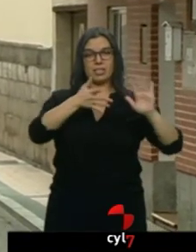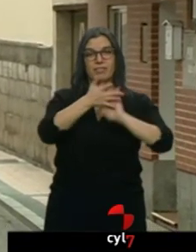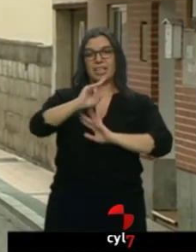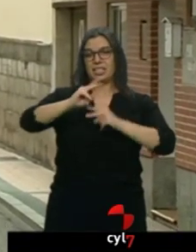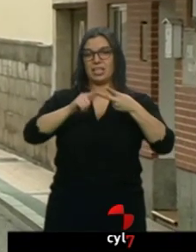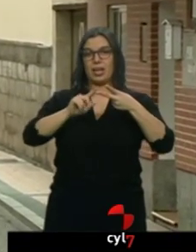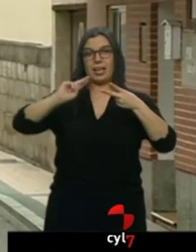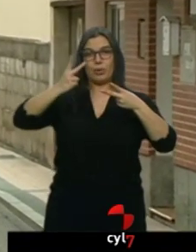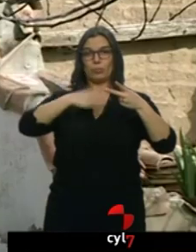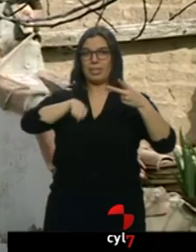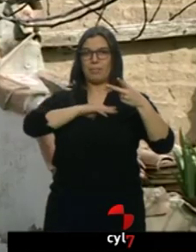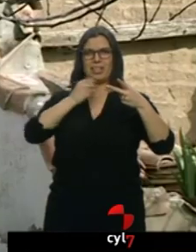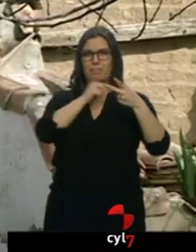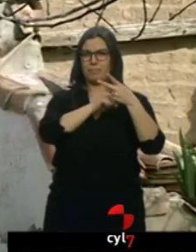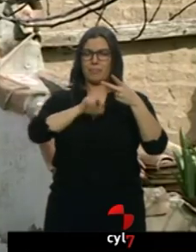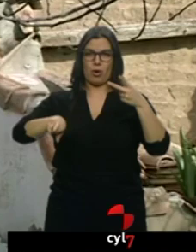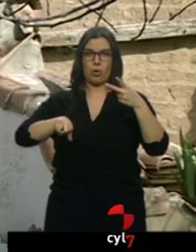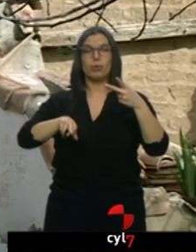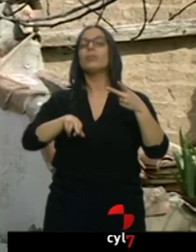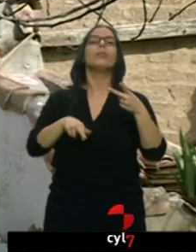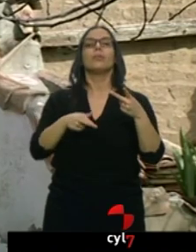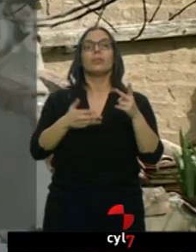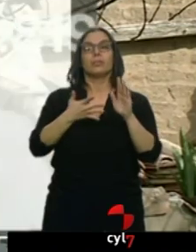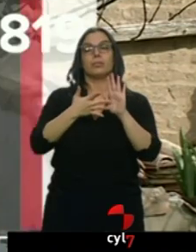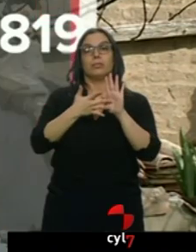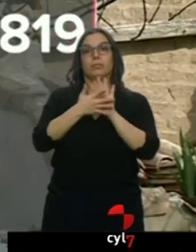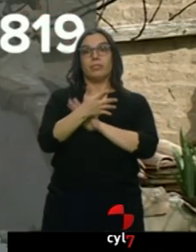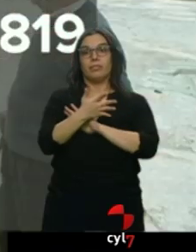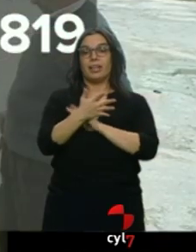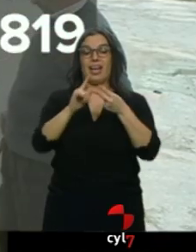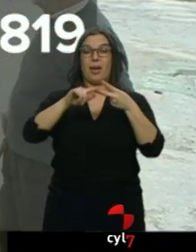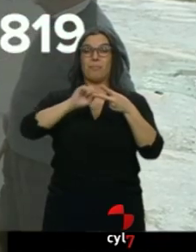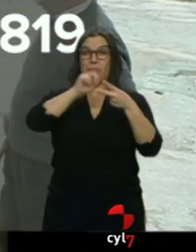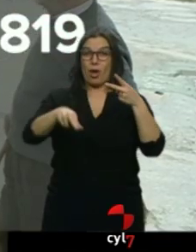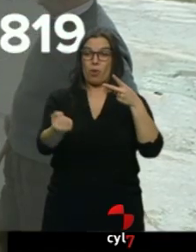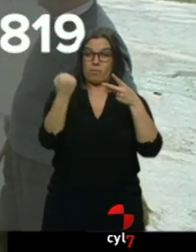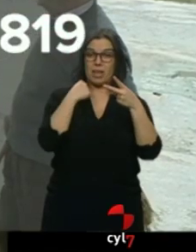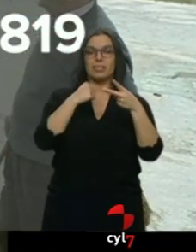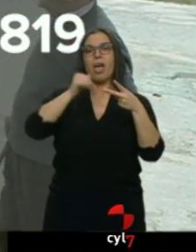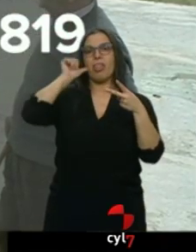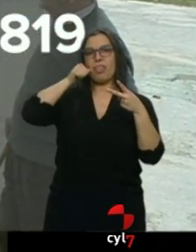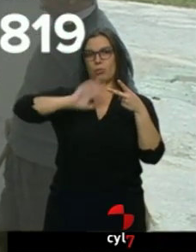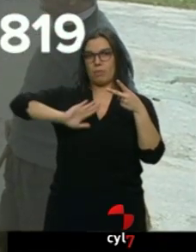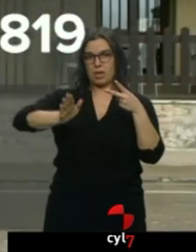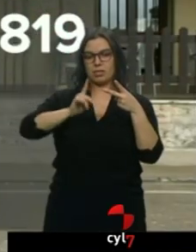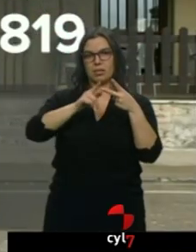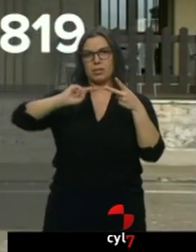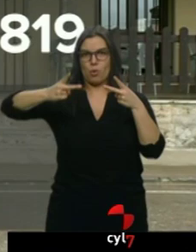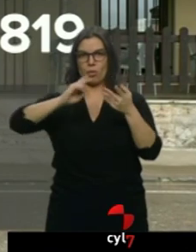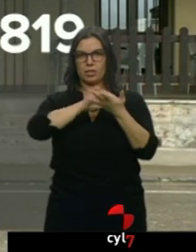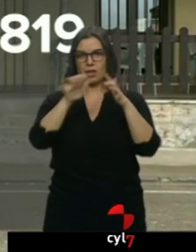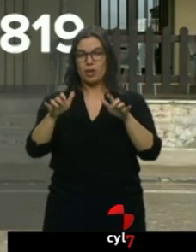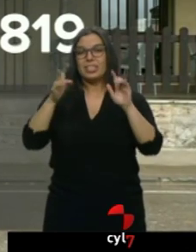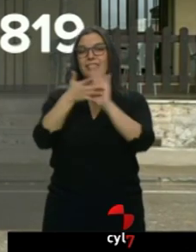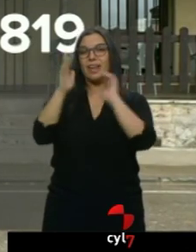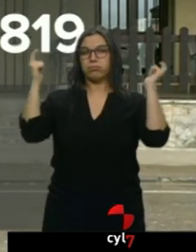pierde, nuestro saldo vegetativo negativo solo es superado por Ceuta. Hemos registrado un descenso de más de 7.800 personas.